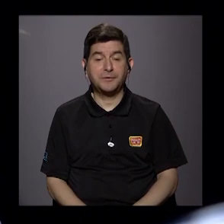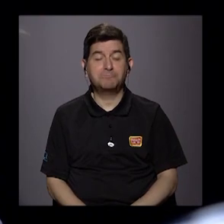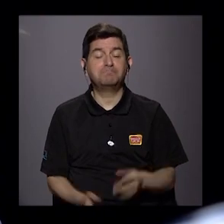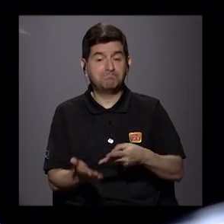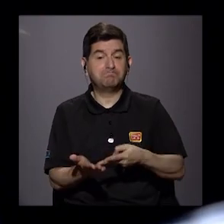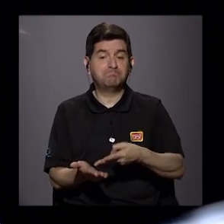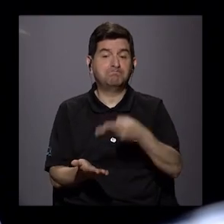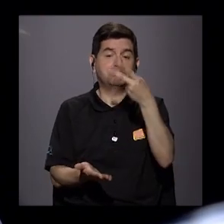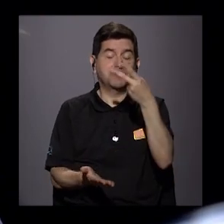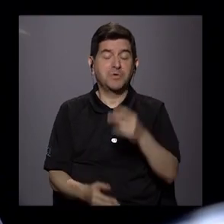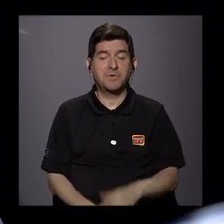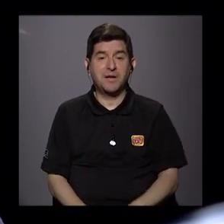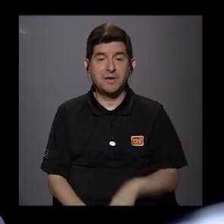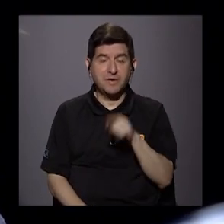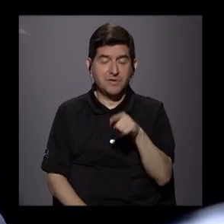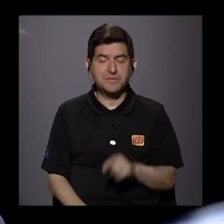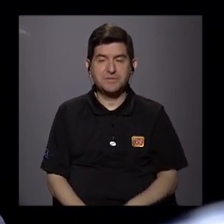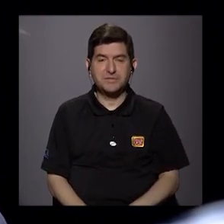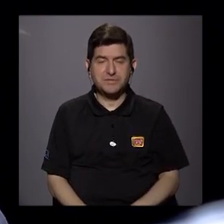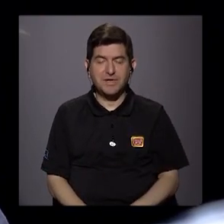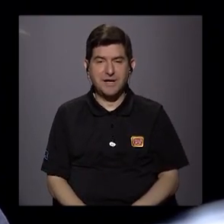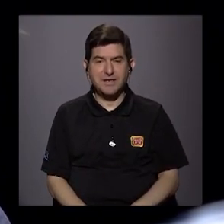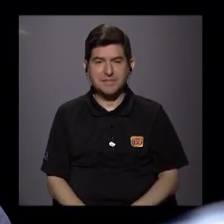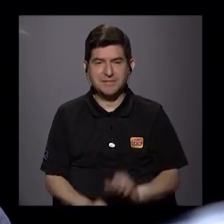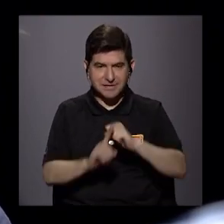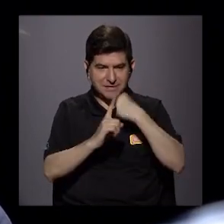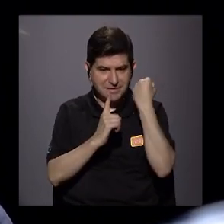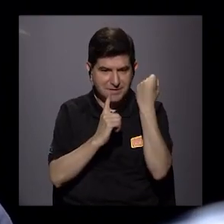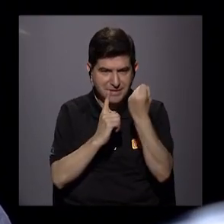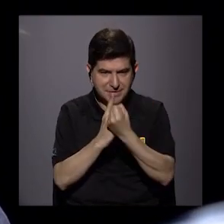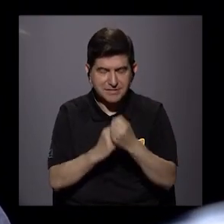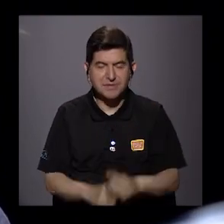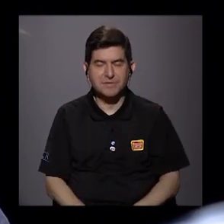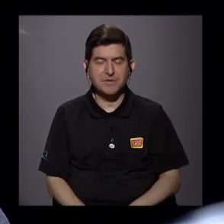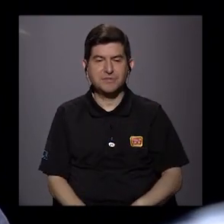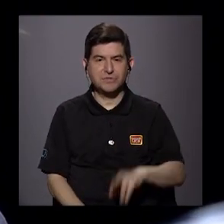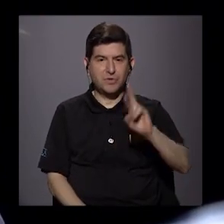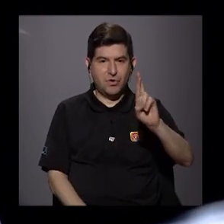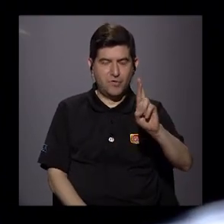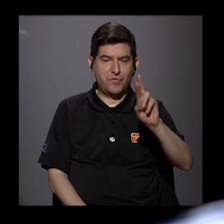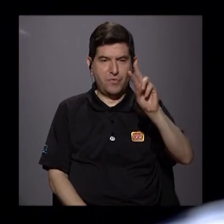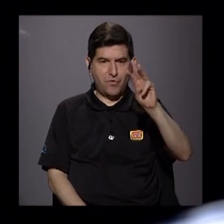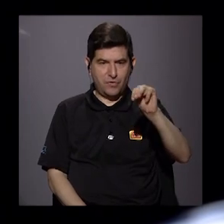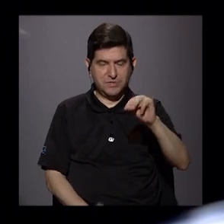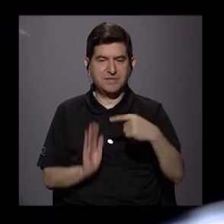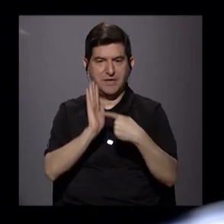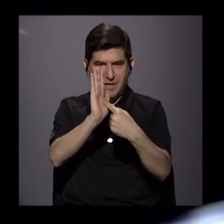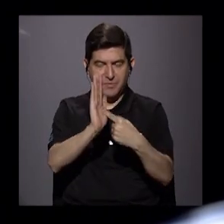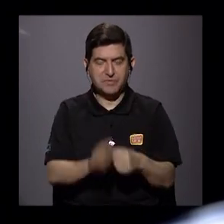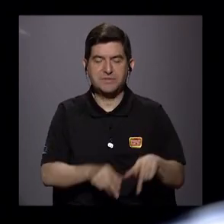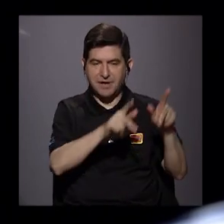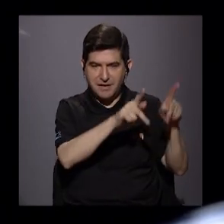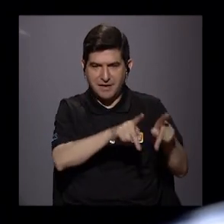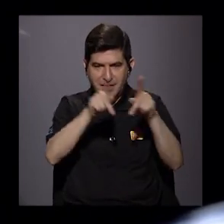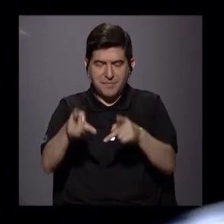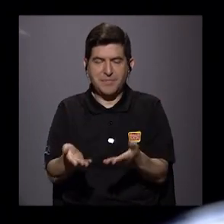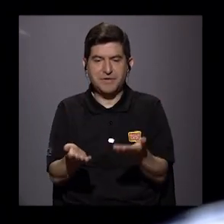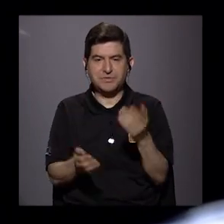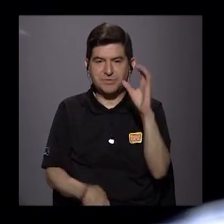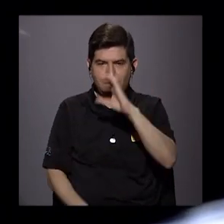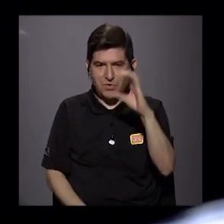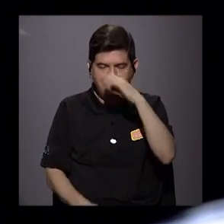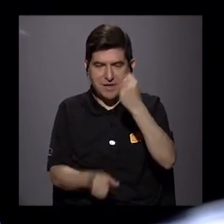el puntaje que le está dando en este caso Roxana en el día de hoy, sobre todo a las personas que buscan